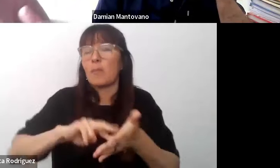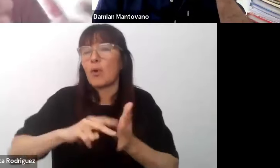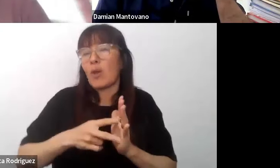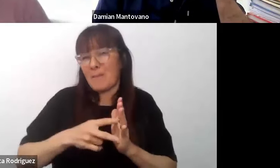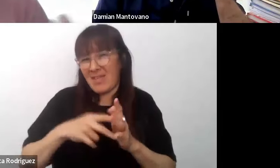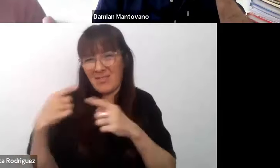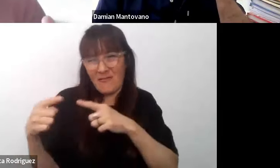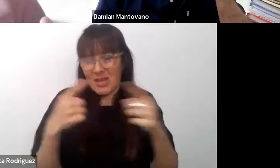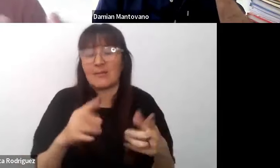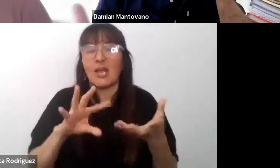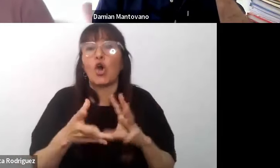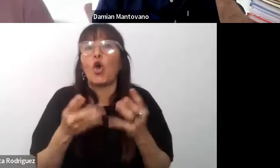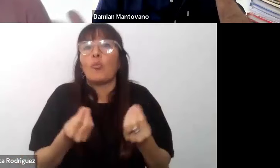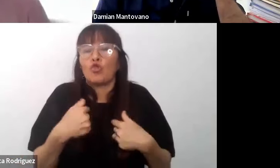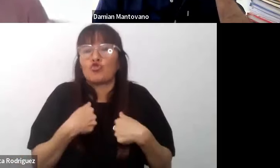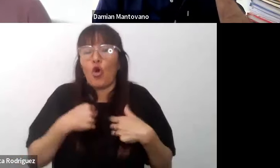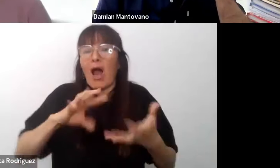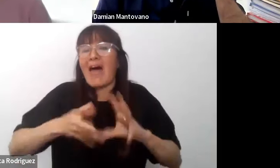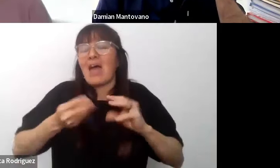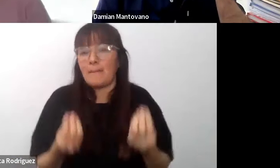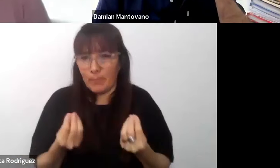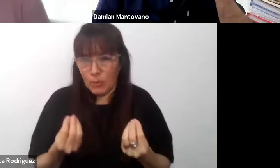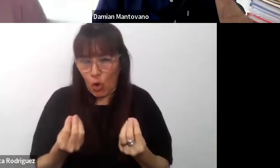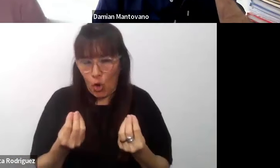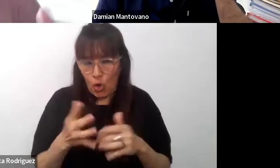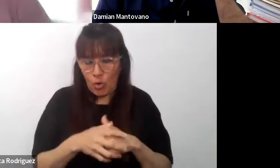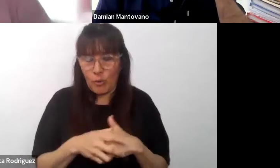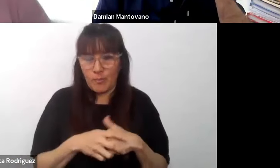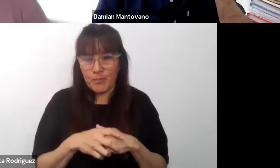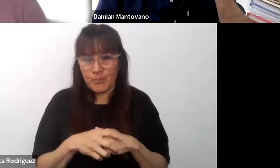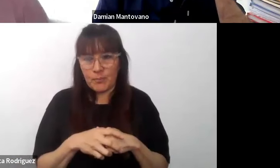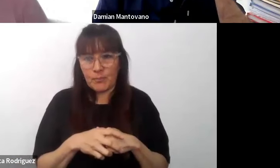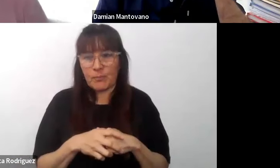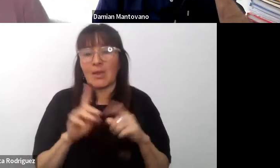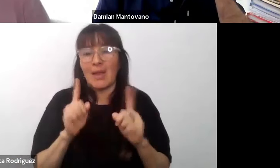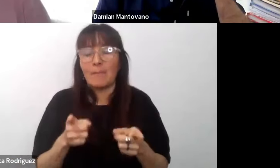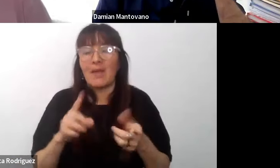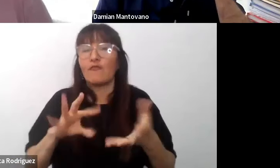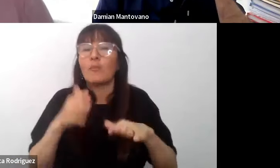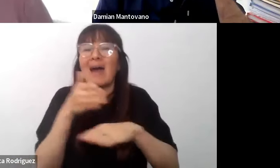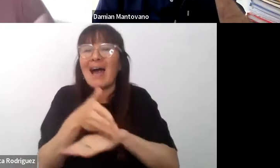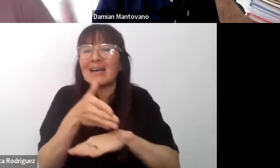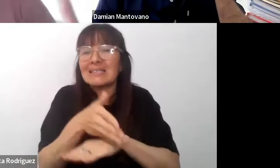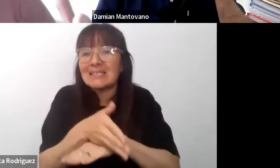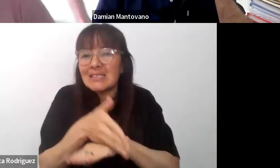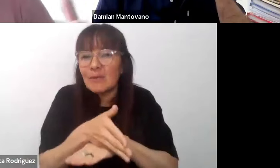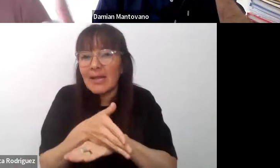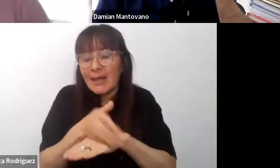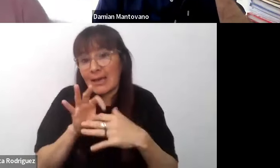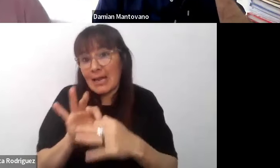necesidades cómo me adapto cómo intento volver accesible todo lo que sucede en mi clase